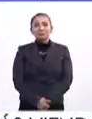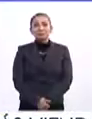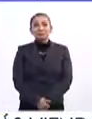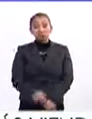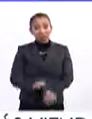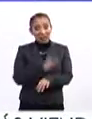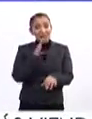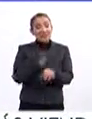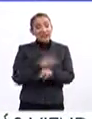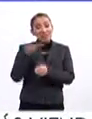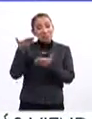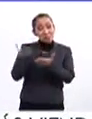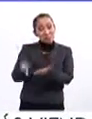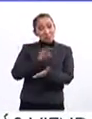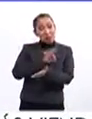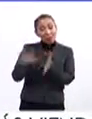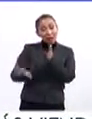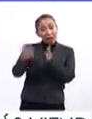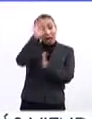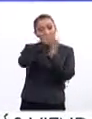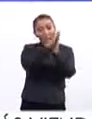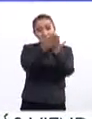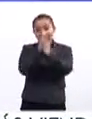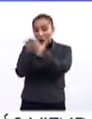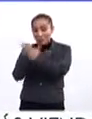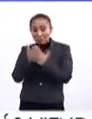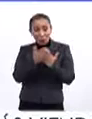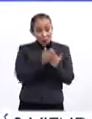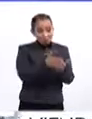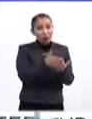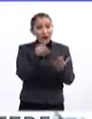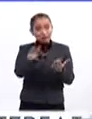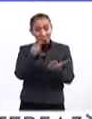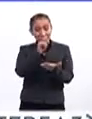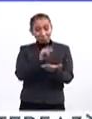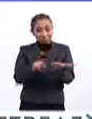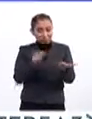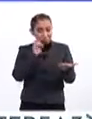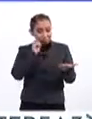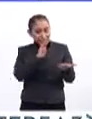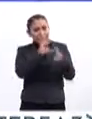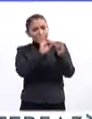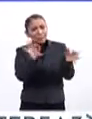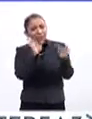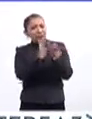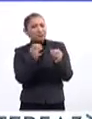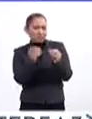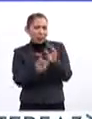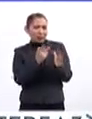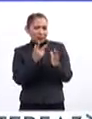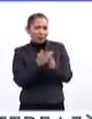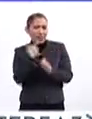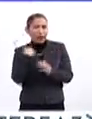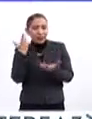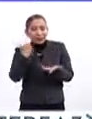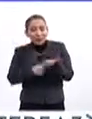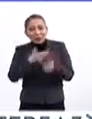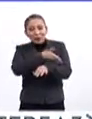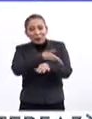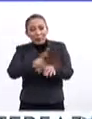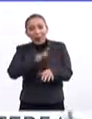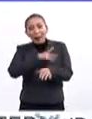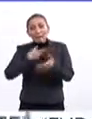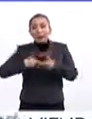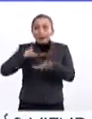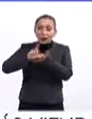Una excelente opción, una serie de libros, de textos que nos explican muchas veces cuando dentro de las familias